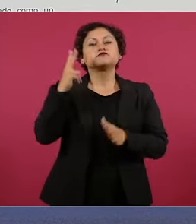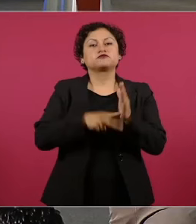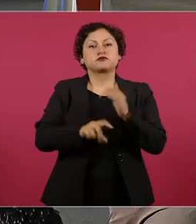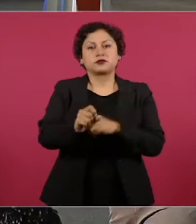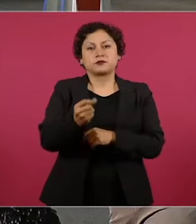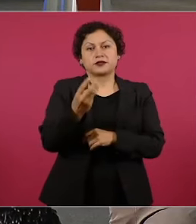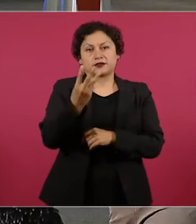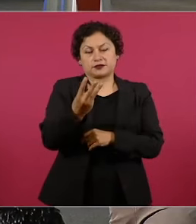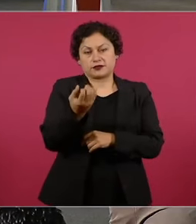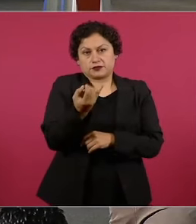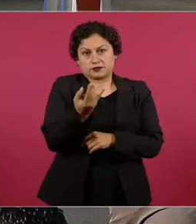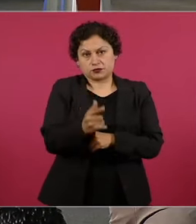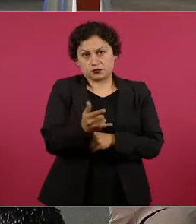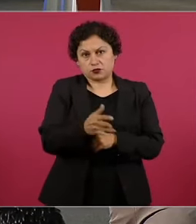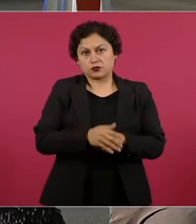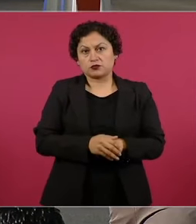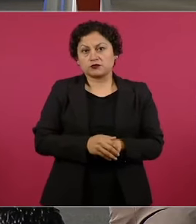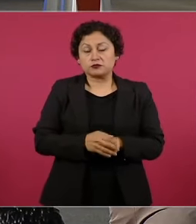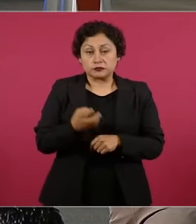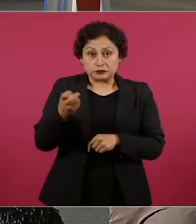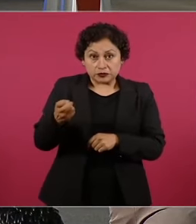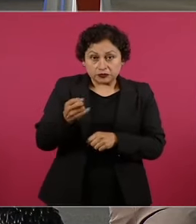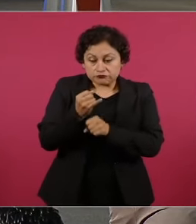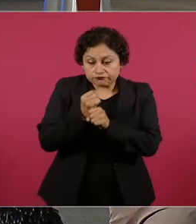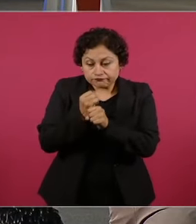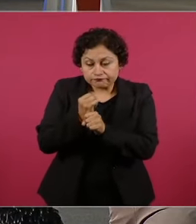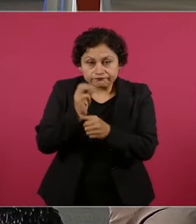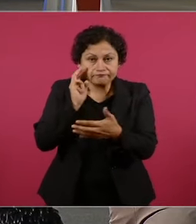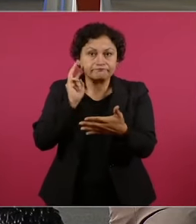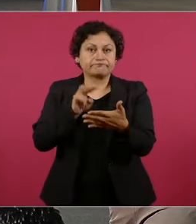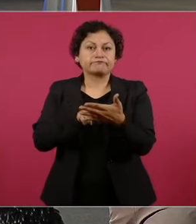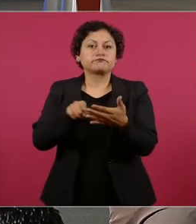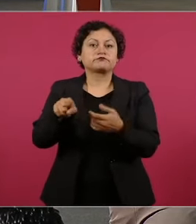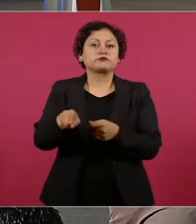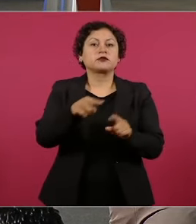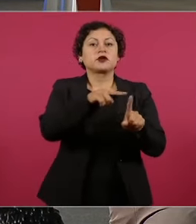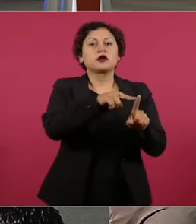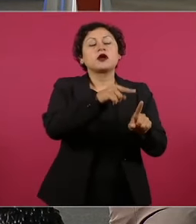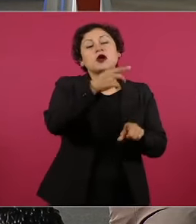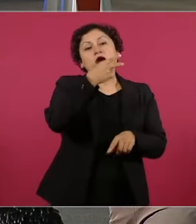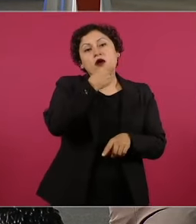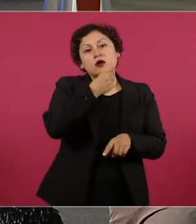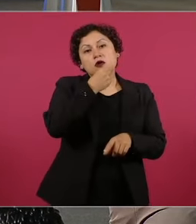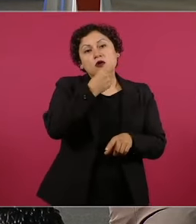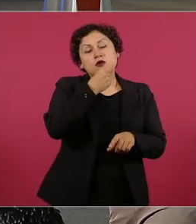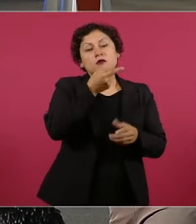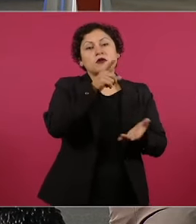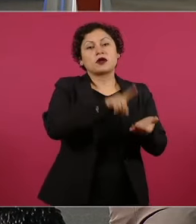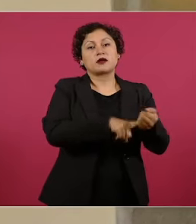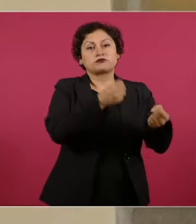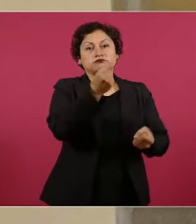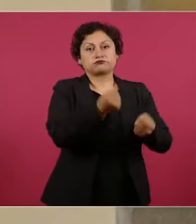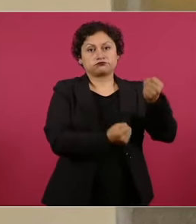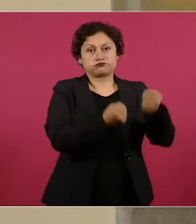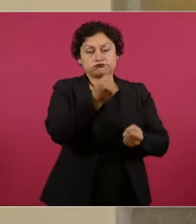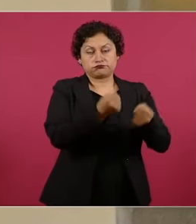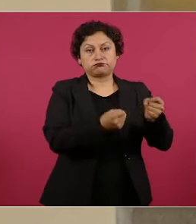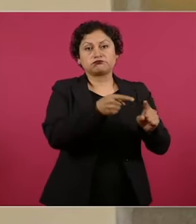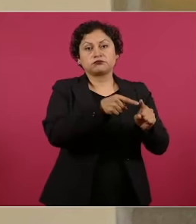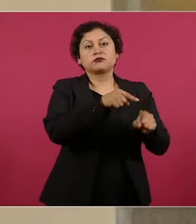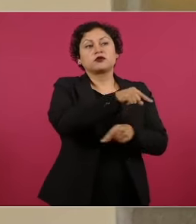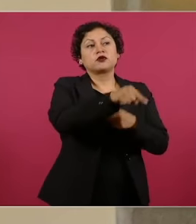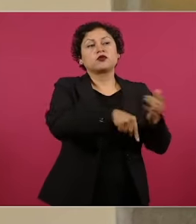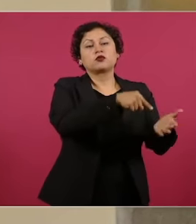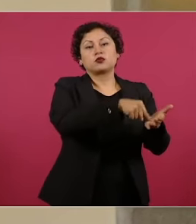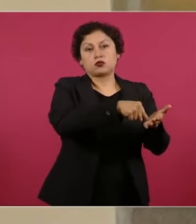Sobre este último caso, de acuerdo con las investigaciones, la víctima se encontraba estacionada a bordo de un vehículo en la colonia Centro de